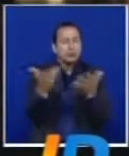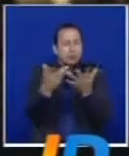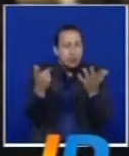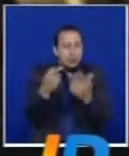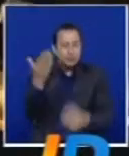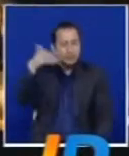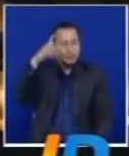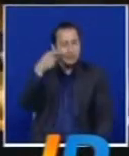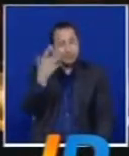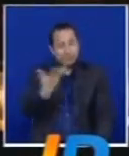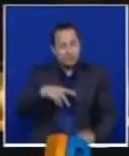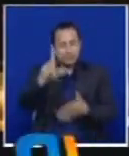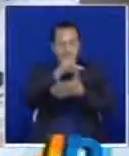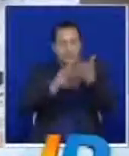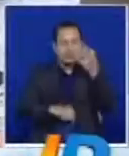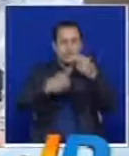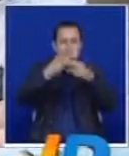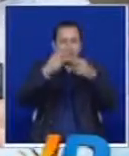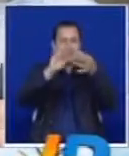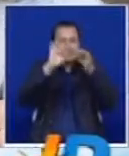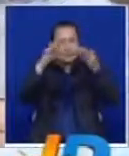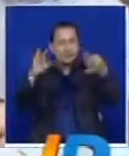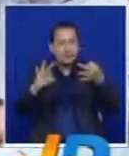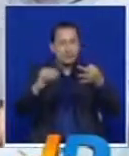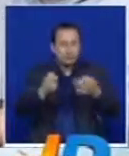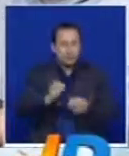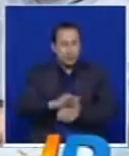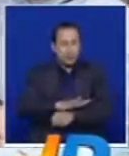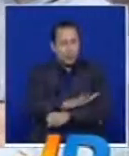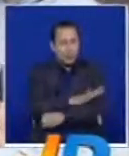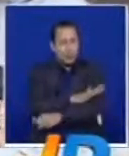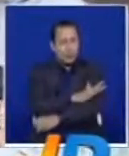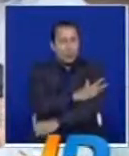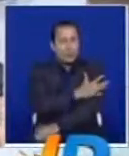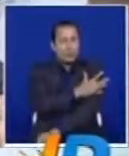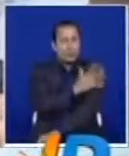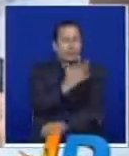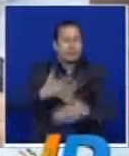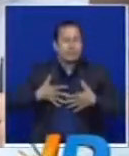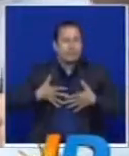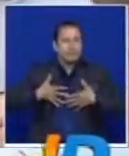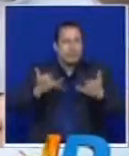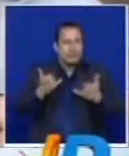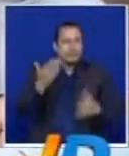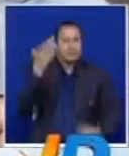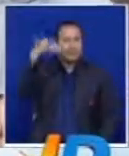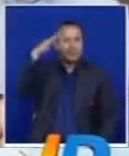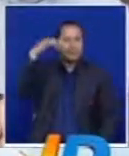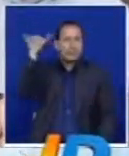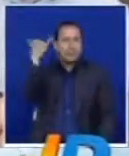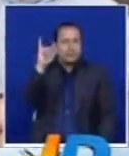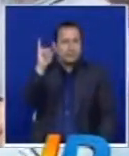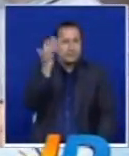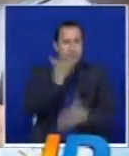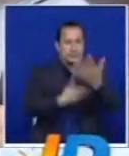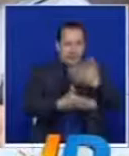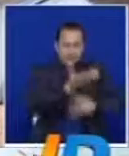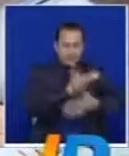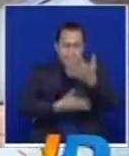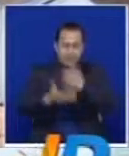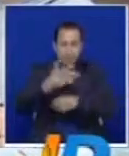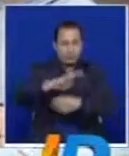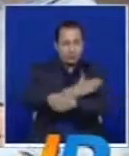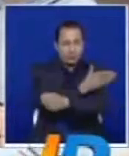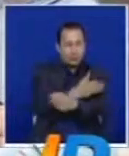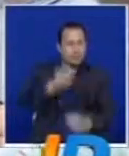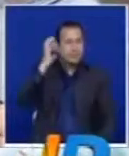están en la lista de primeros lugares. Nos emociona muchísimo porque, bueno, ya habíamos tenido la oportunidad de compartir nuestra música con el público a través